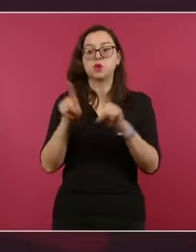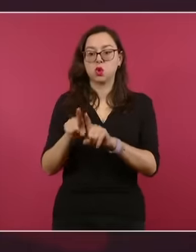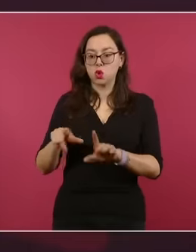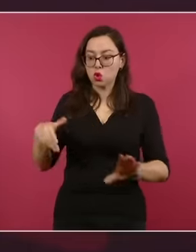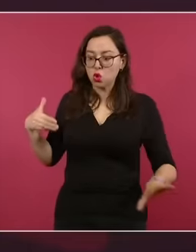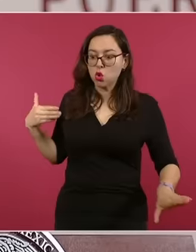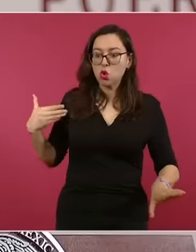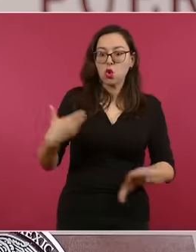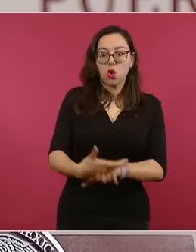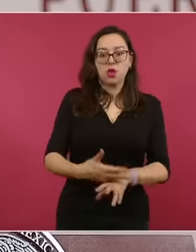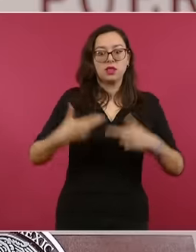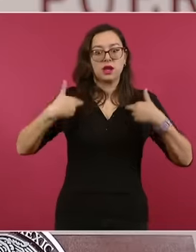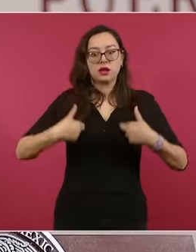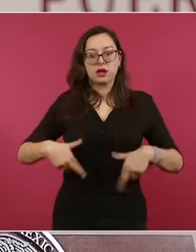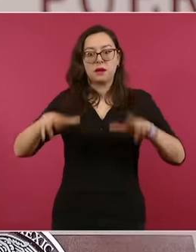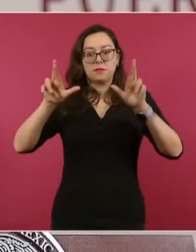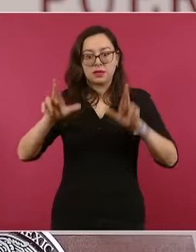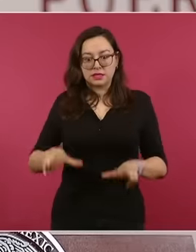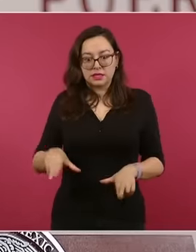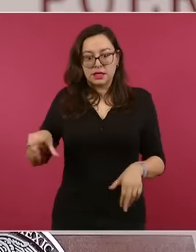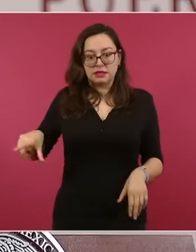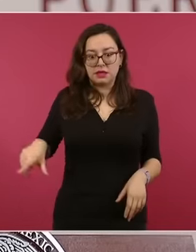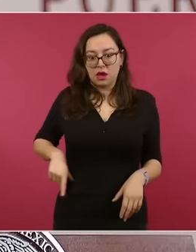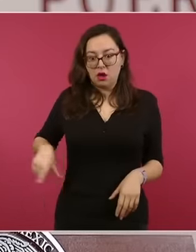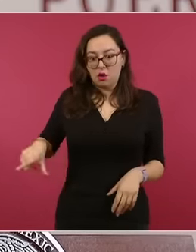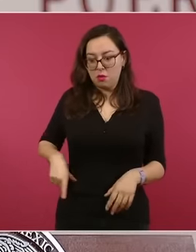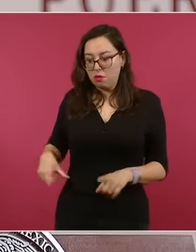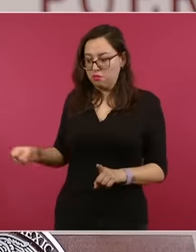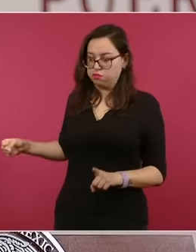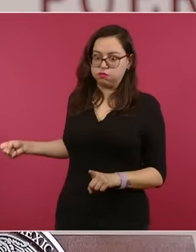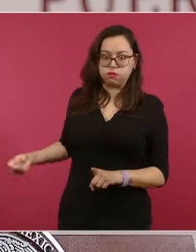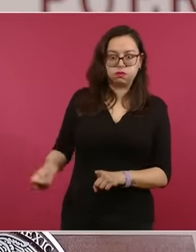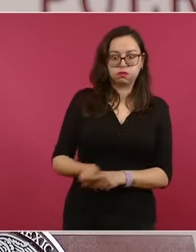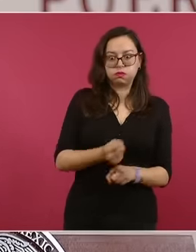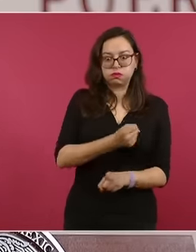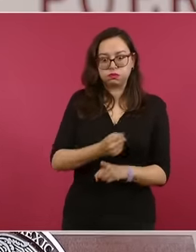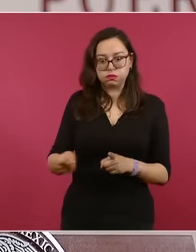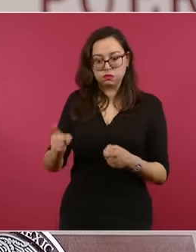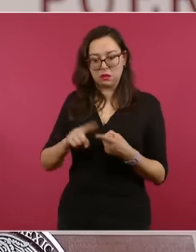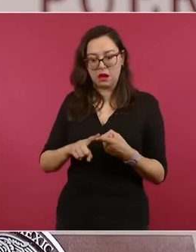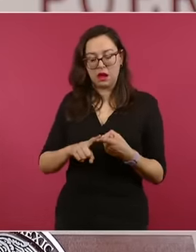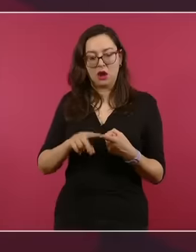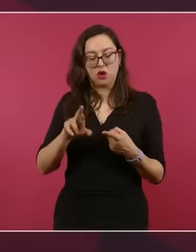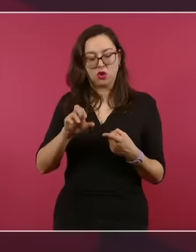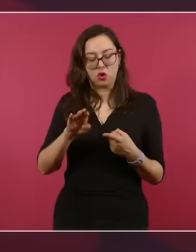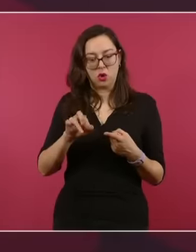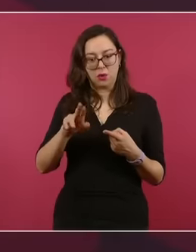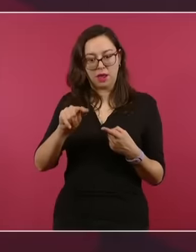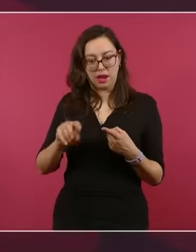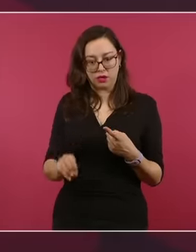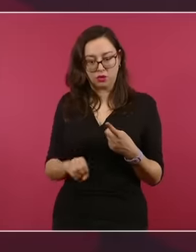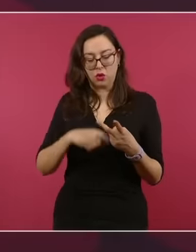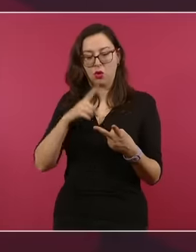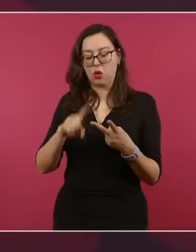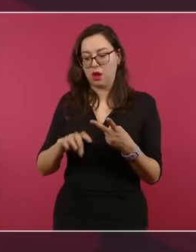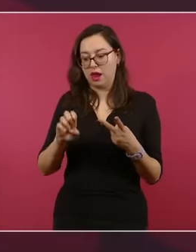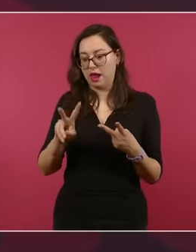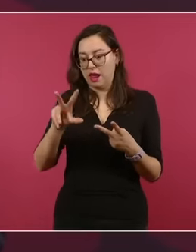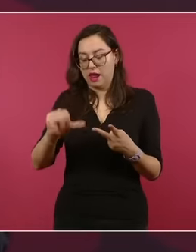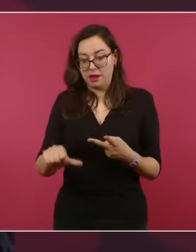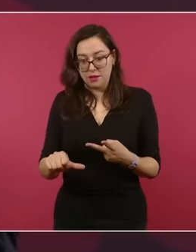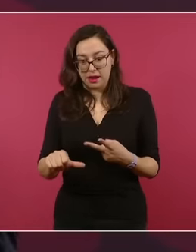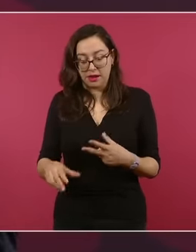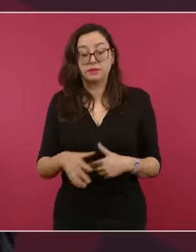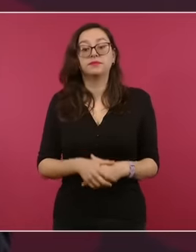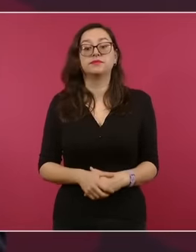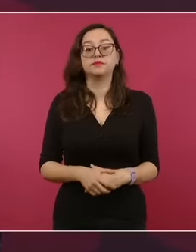del personal diplomático, de Roberto Canseco, de Bamarta Balbuena. Viola Ecuador la Convención de Viena sobre Relaciones Diplomáticas al